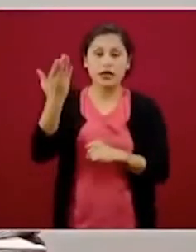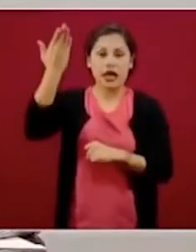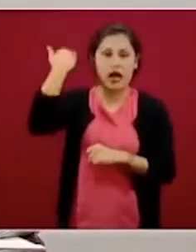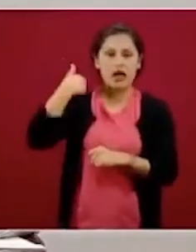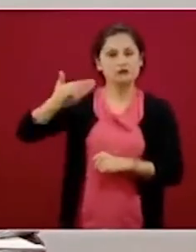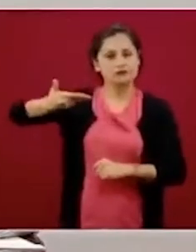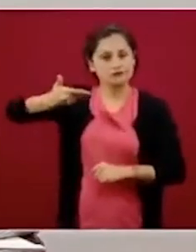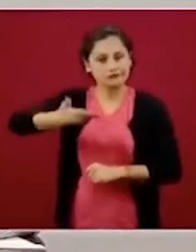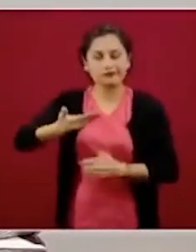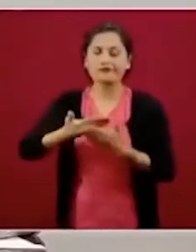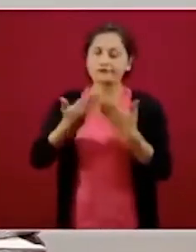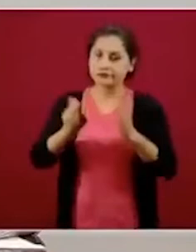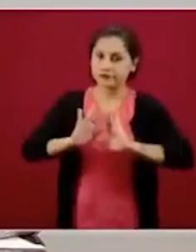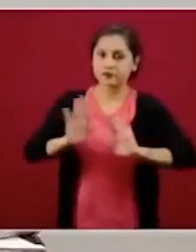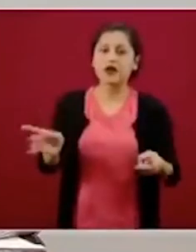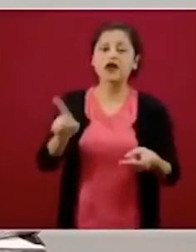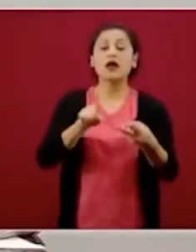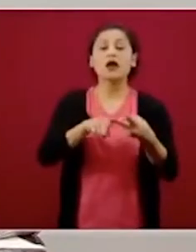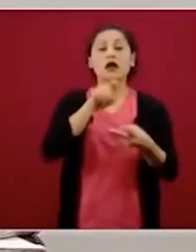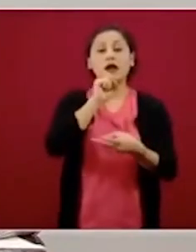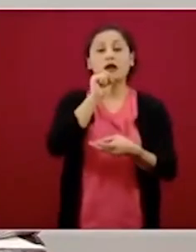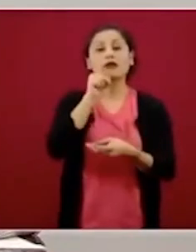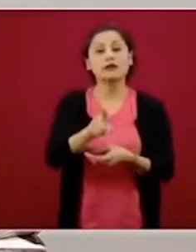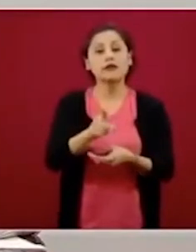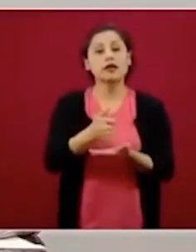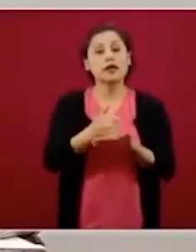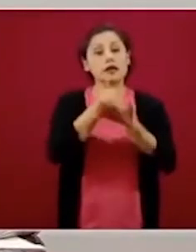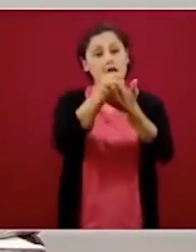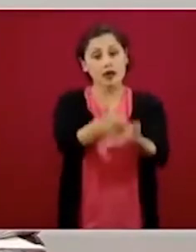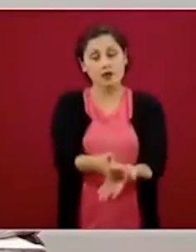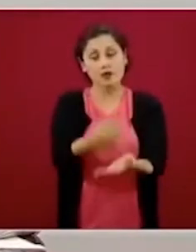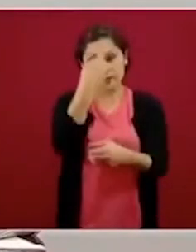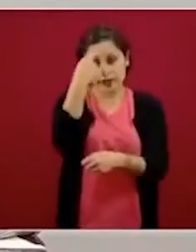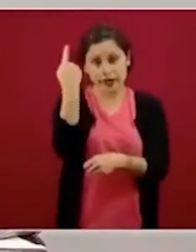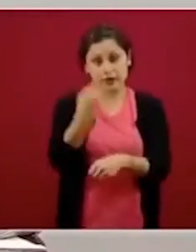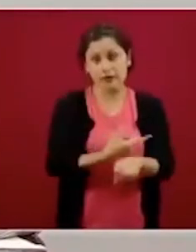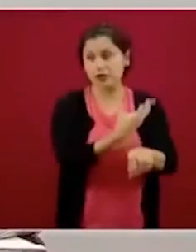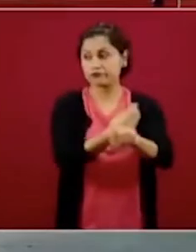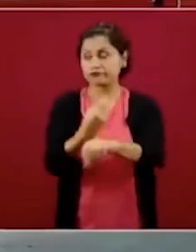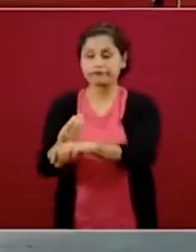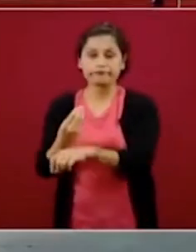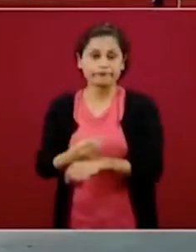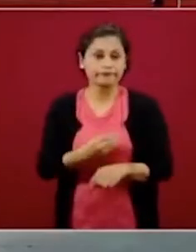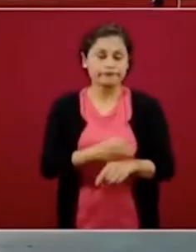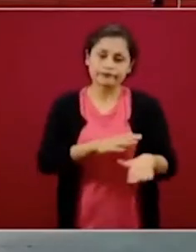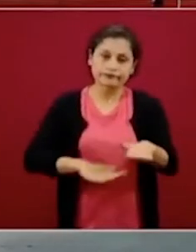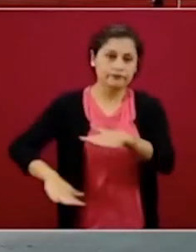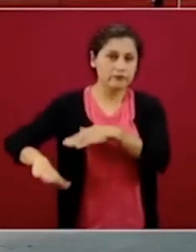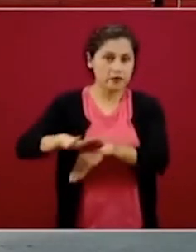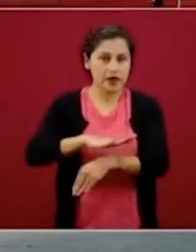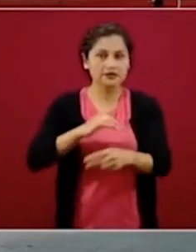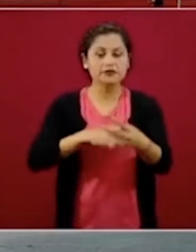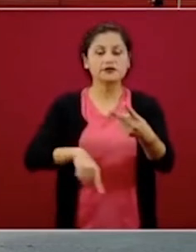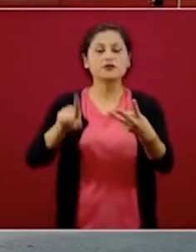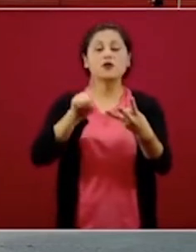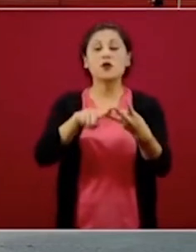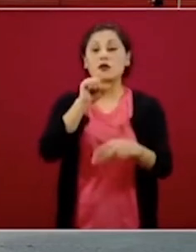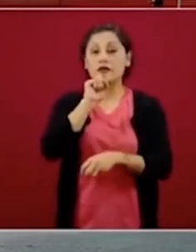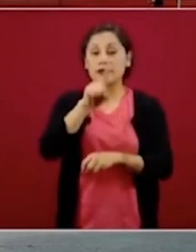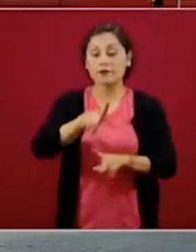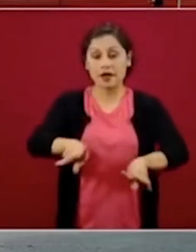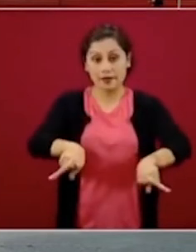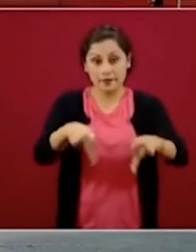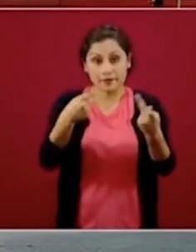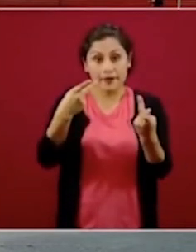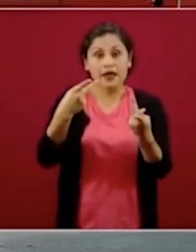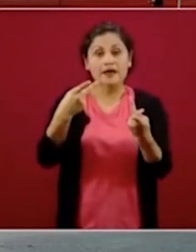también con el despliegue de infraestructura básica, también tiene que ver desde la venta de equipos móviles